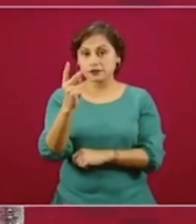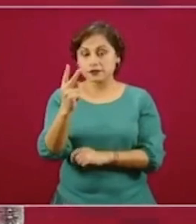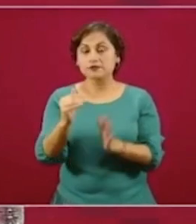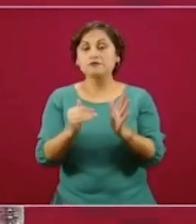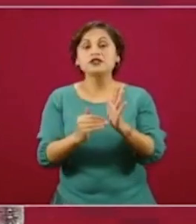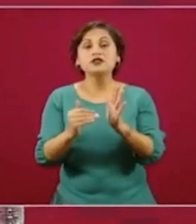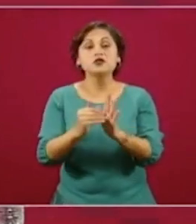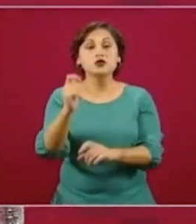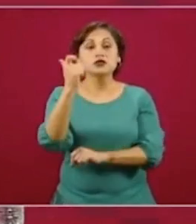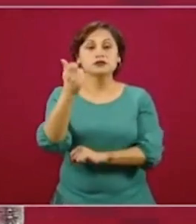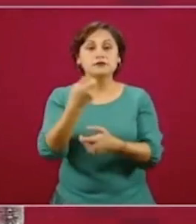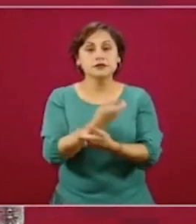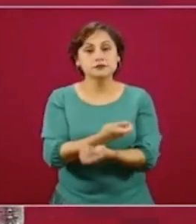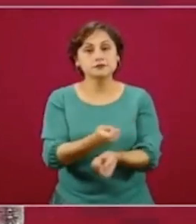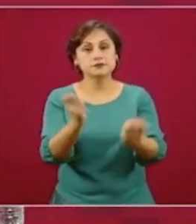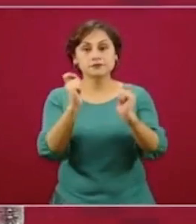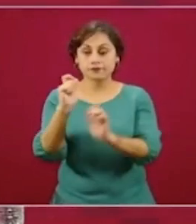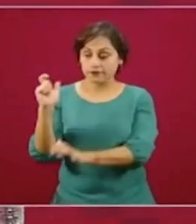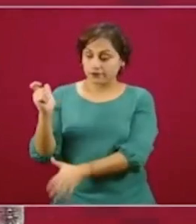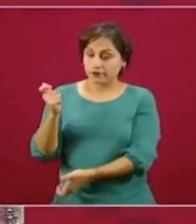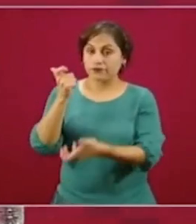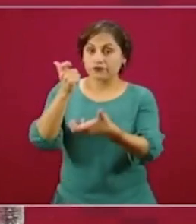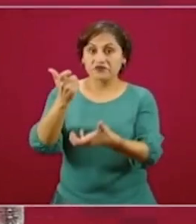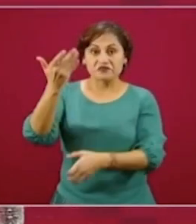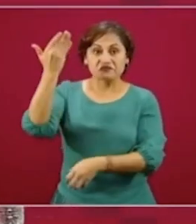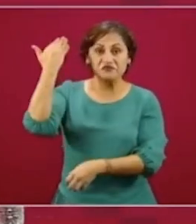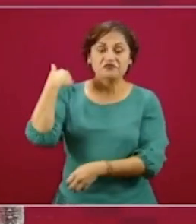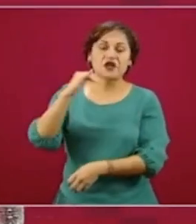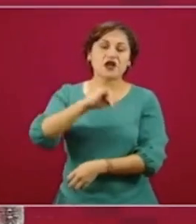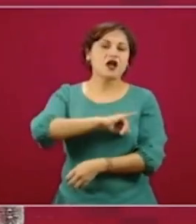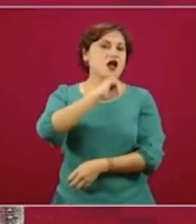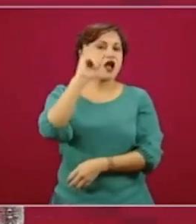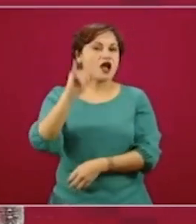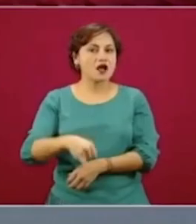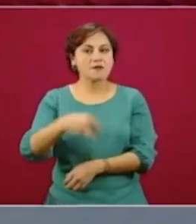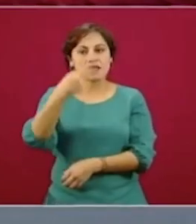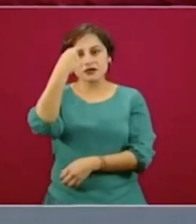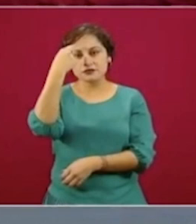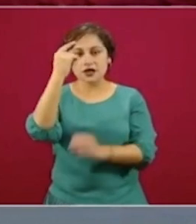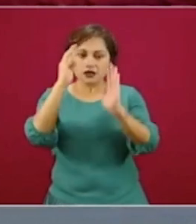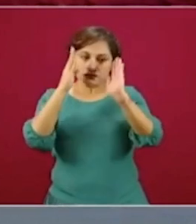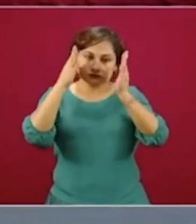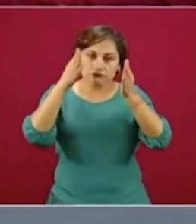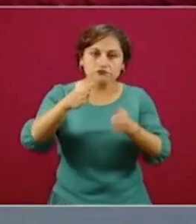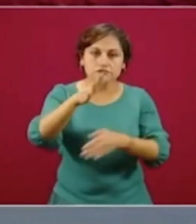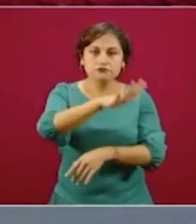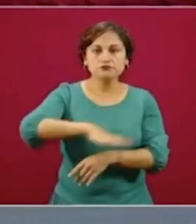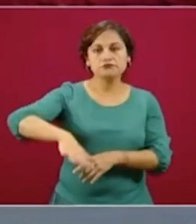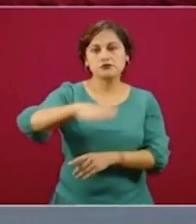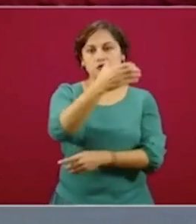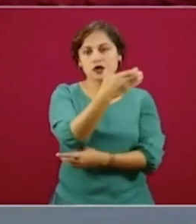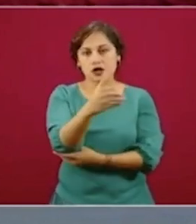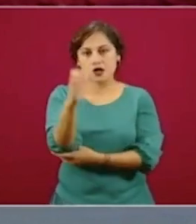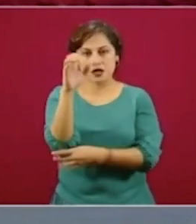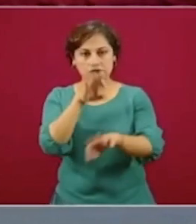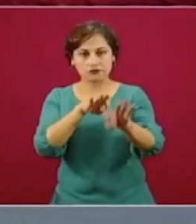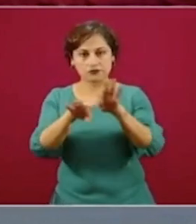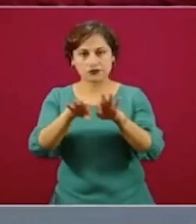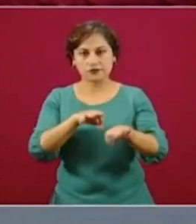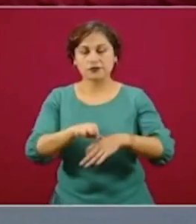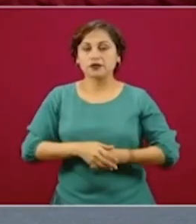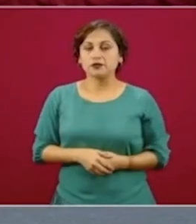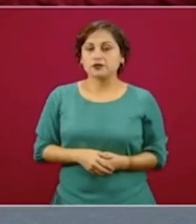es un presupuesto sin precedente para el sector rural. Adicionalmente, y en relación a esto, tenemos